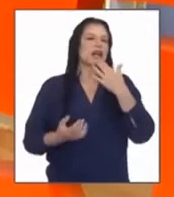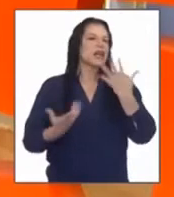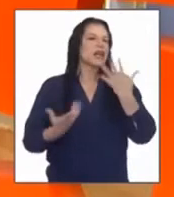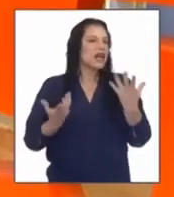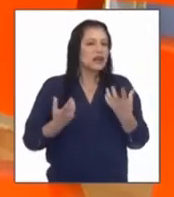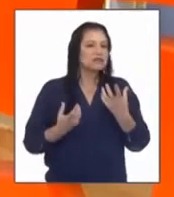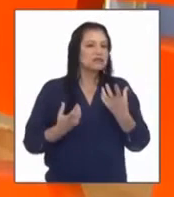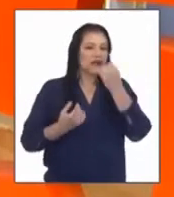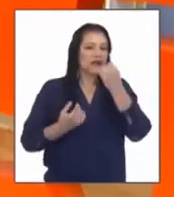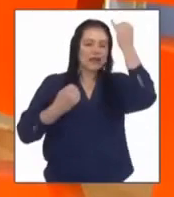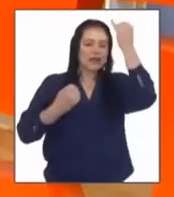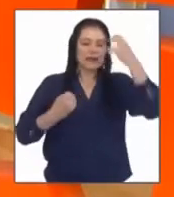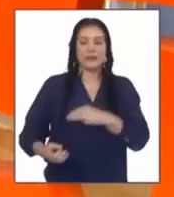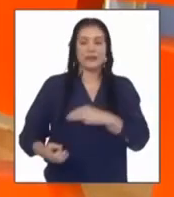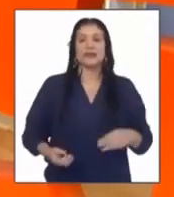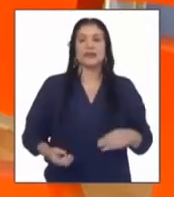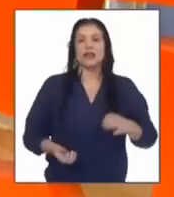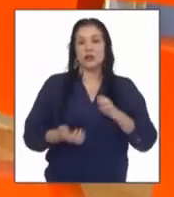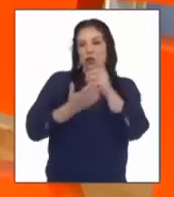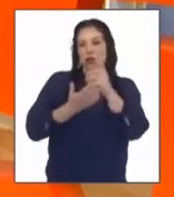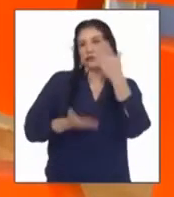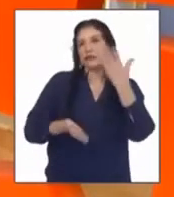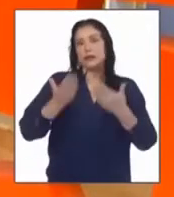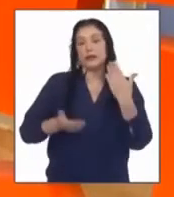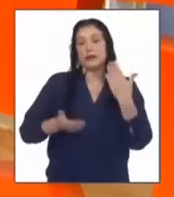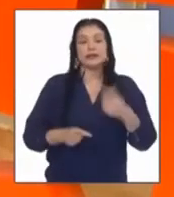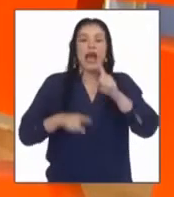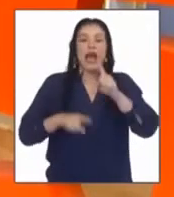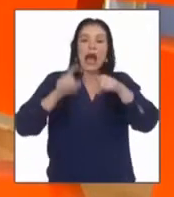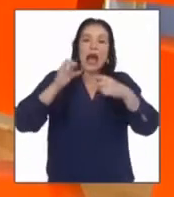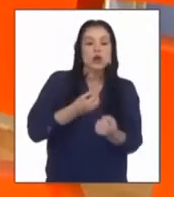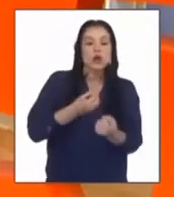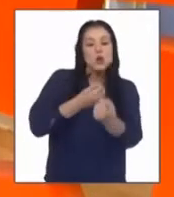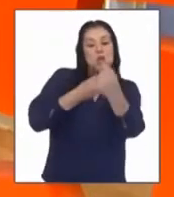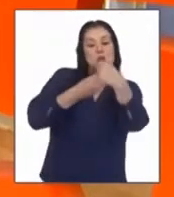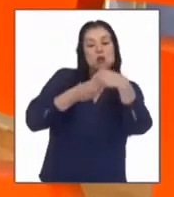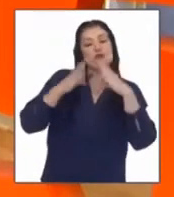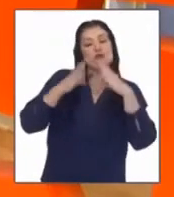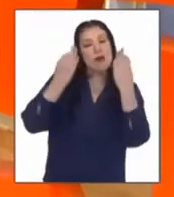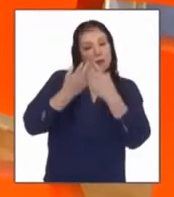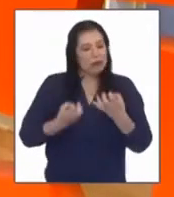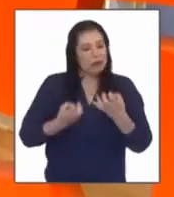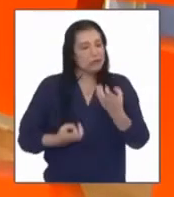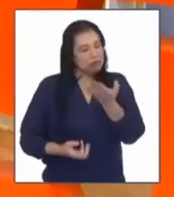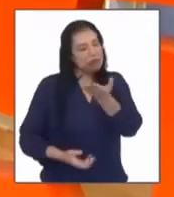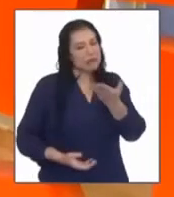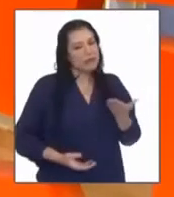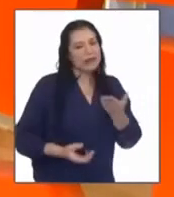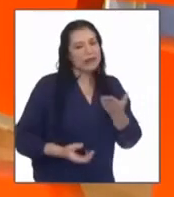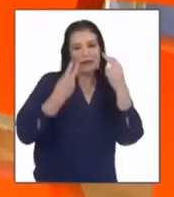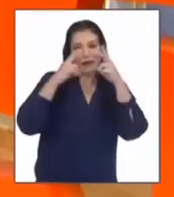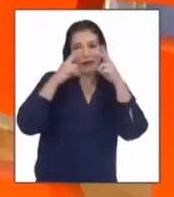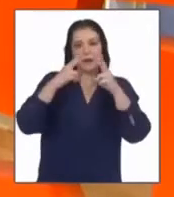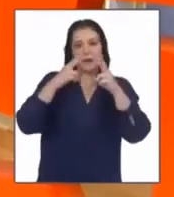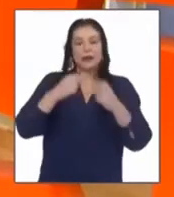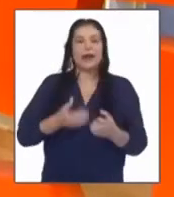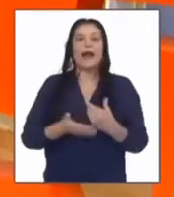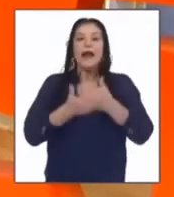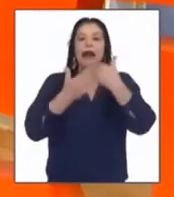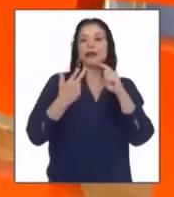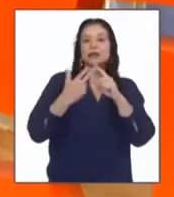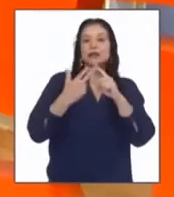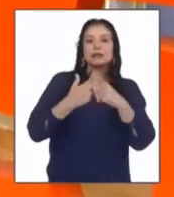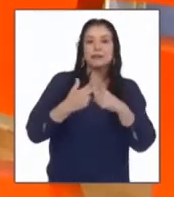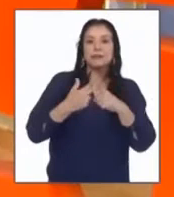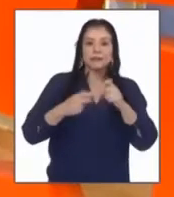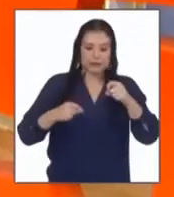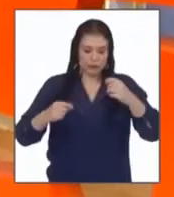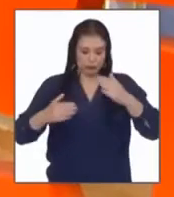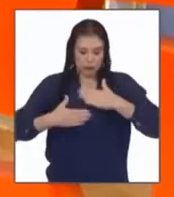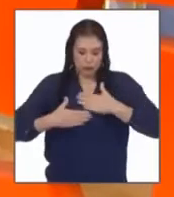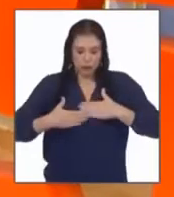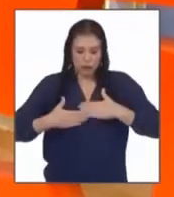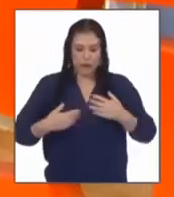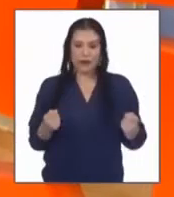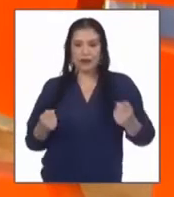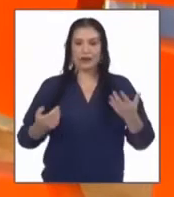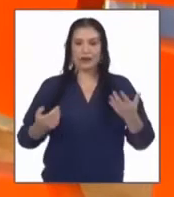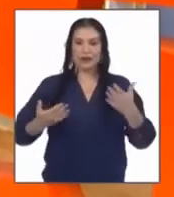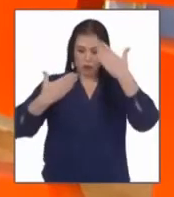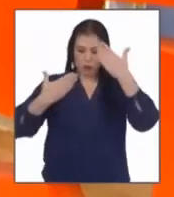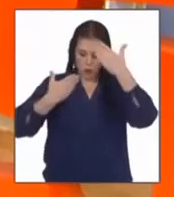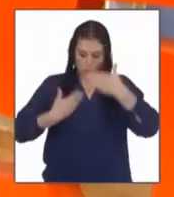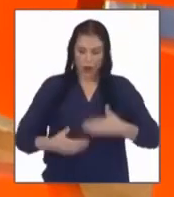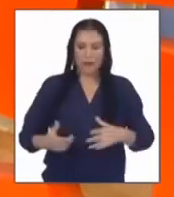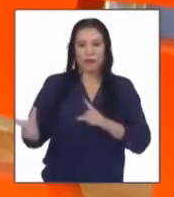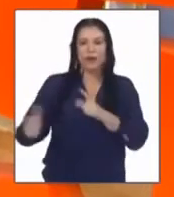el Ministerio de Educación. Si un familiar desea acompañarte, está cordialmente invitada o invitado. Antes de empezar, vamos a movernos y alistar nuestro